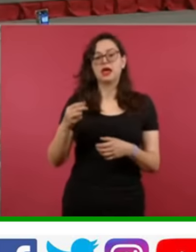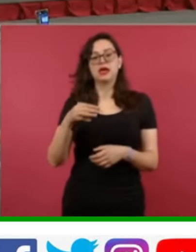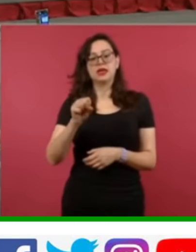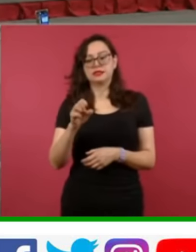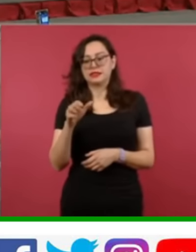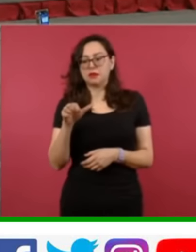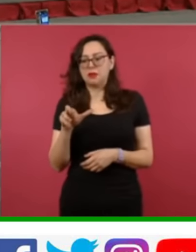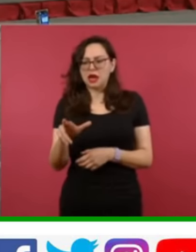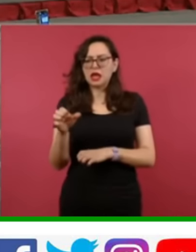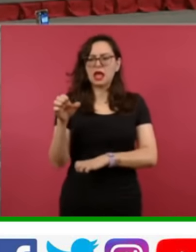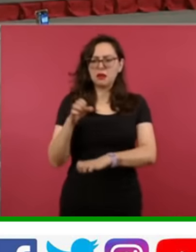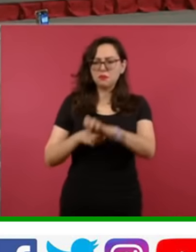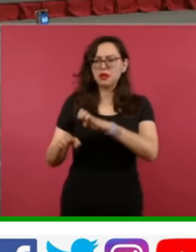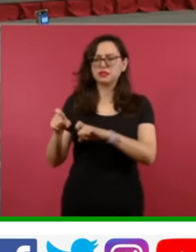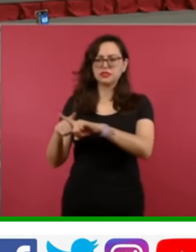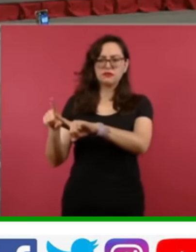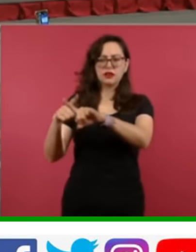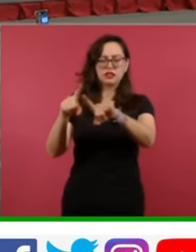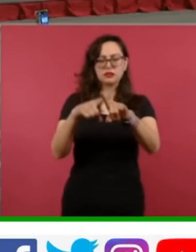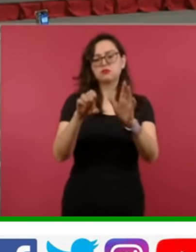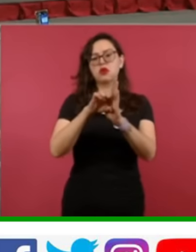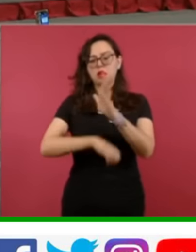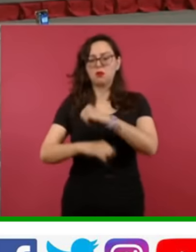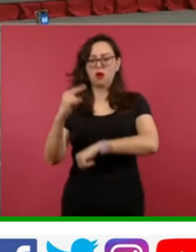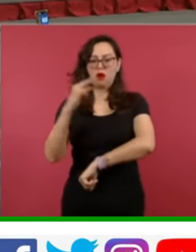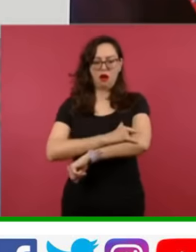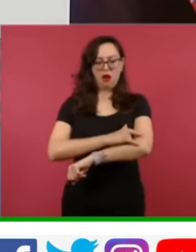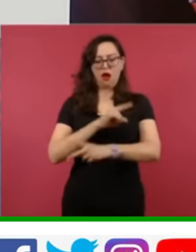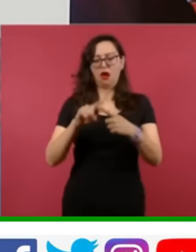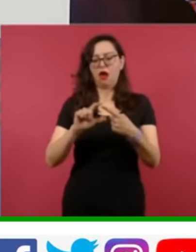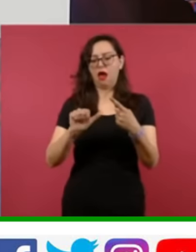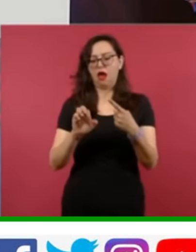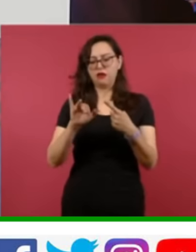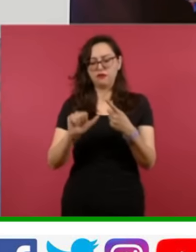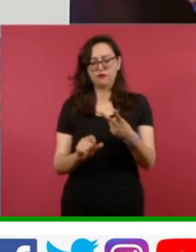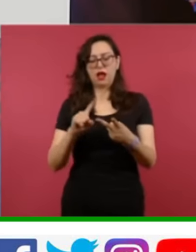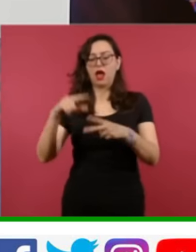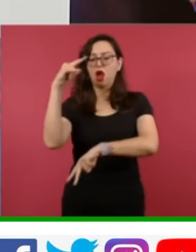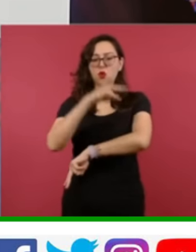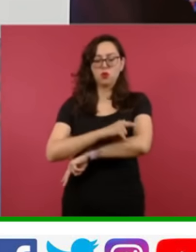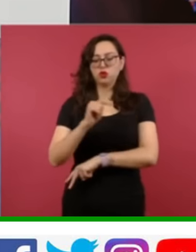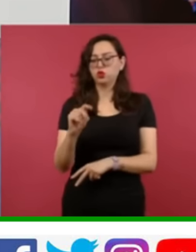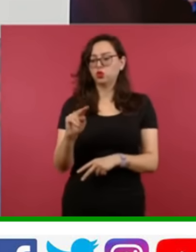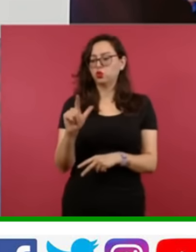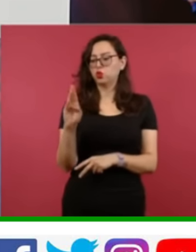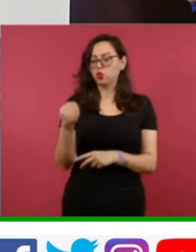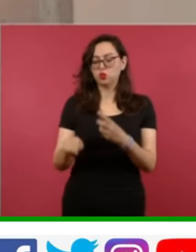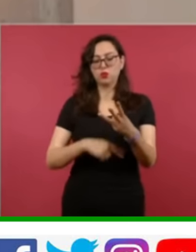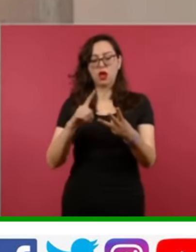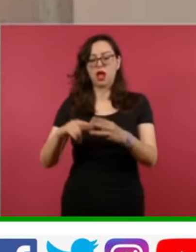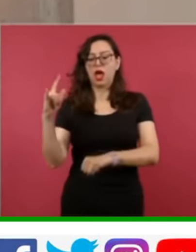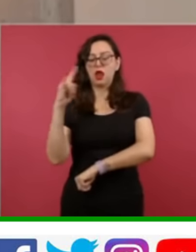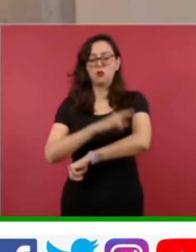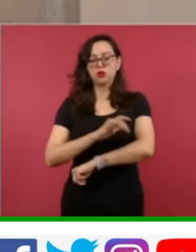algunos de ellos, el Aeropuerto Internacional Felipe Ángeles, el Aeropuerto Internacional de Tulum, también el Aeropuerto Internacional de Chetumal, de Palenque,